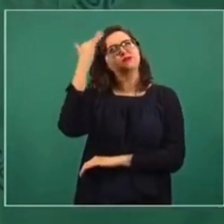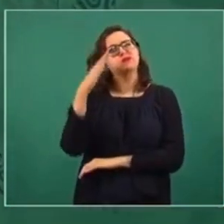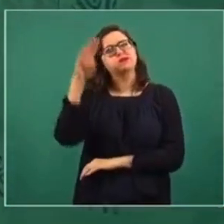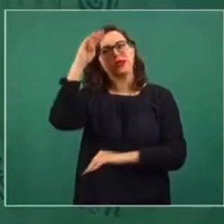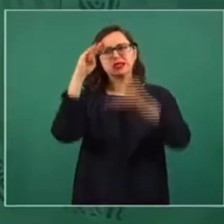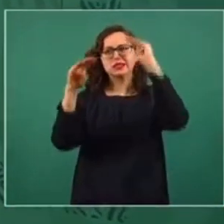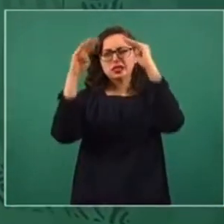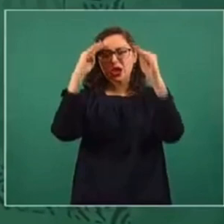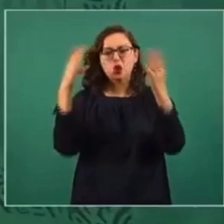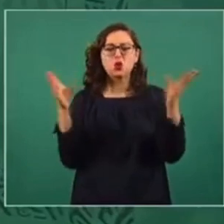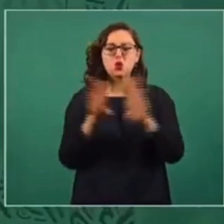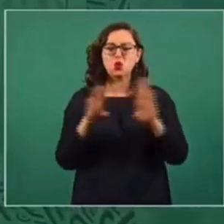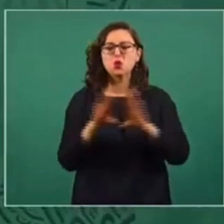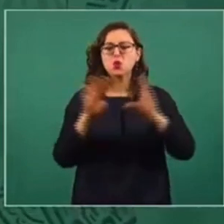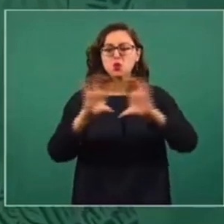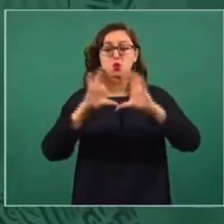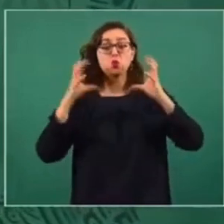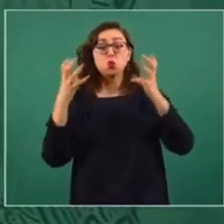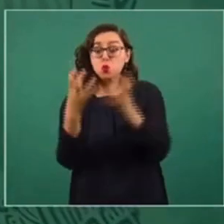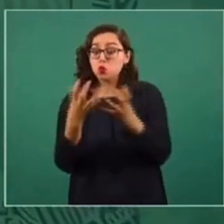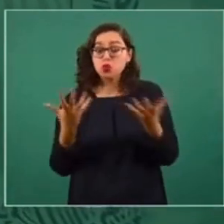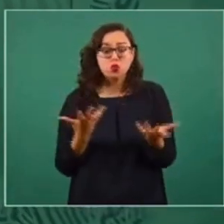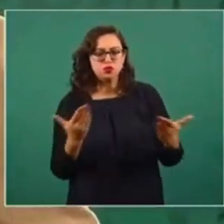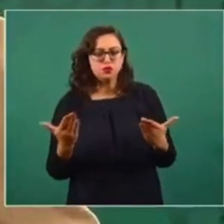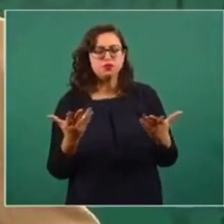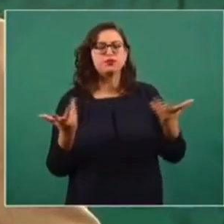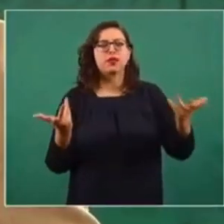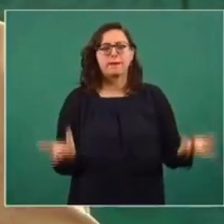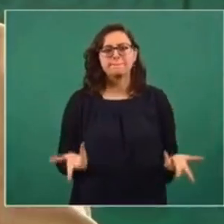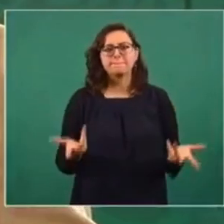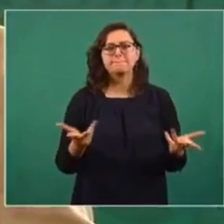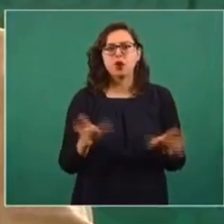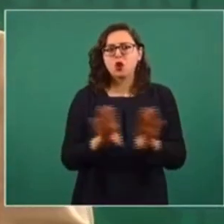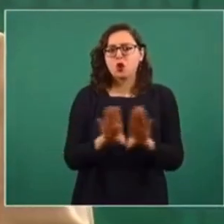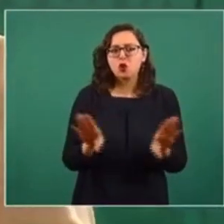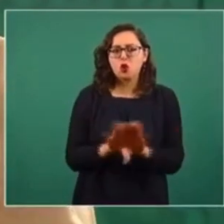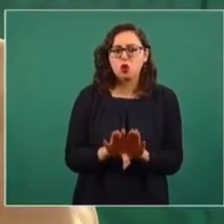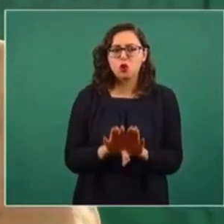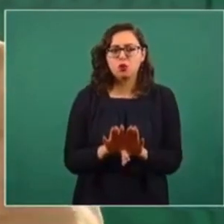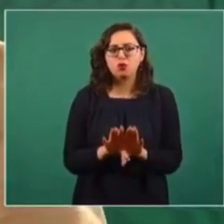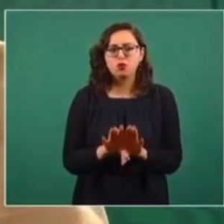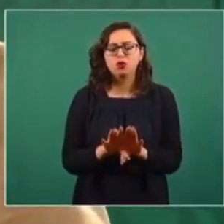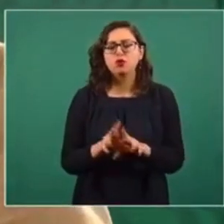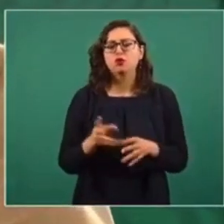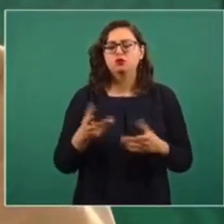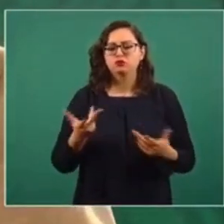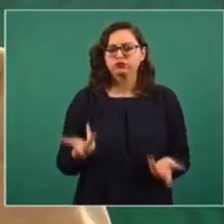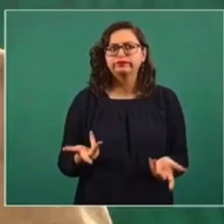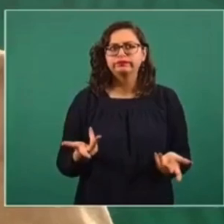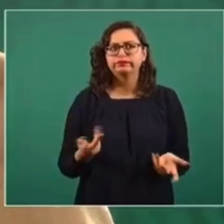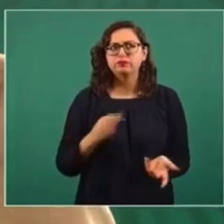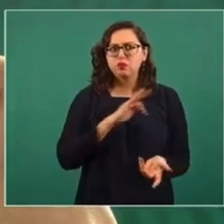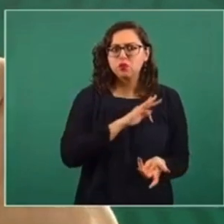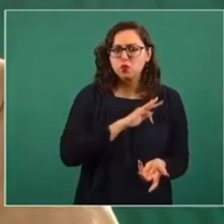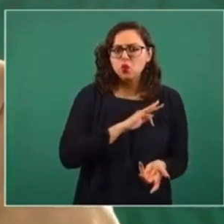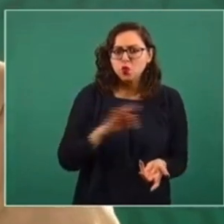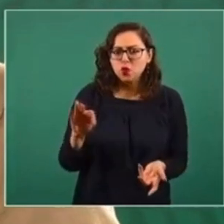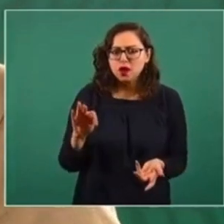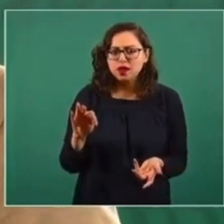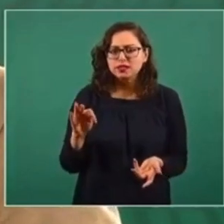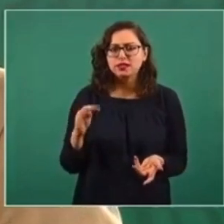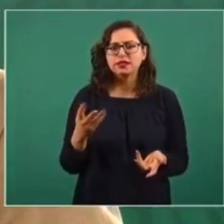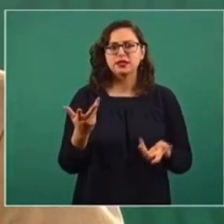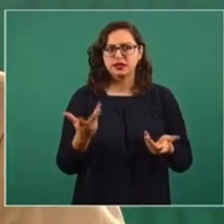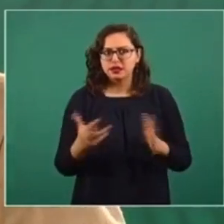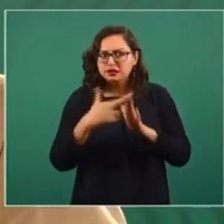mundial sobre la regulación o no de estas redes sociales para saber exactamente un derecho comparado, para saber exactamente cómo